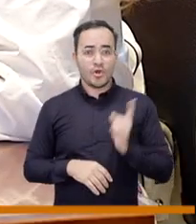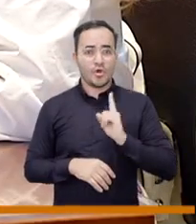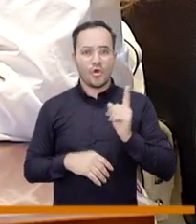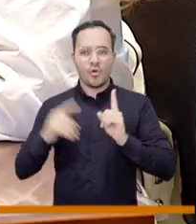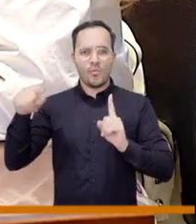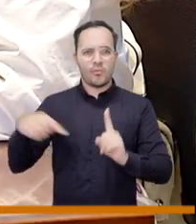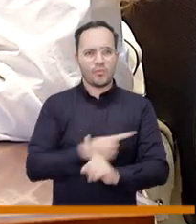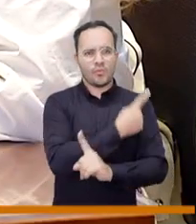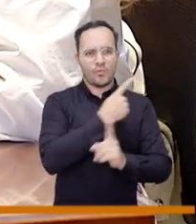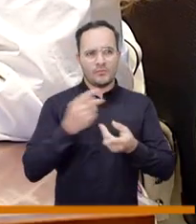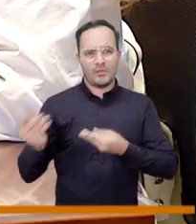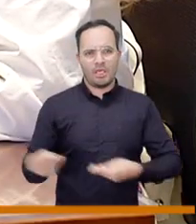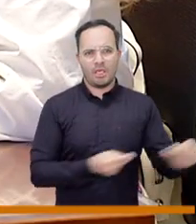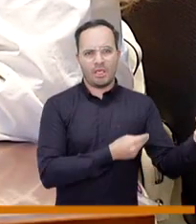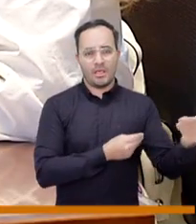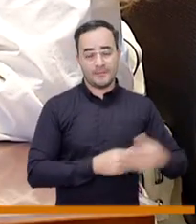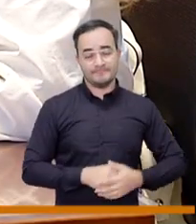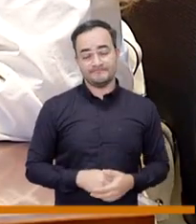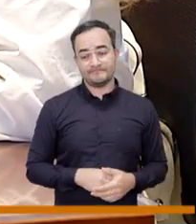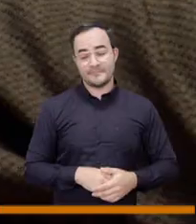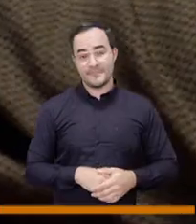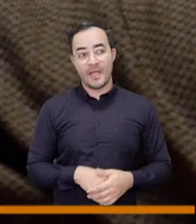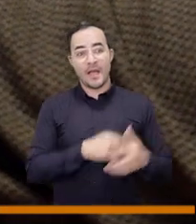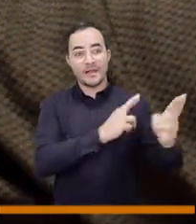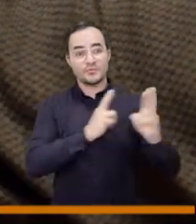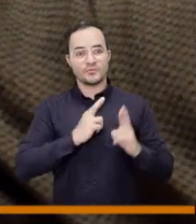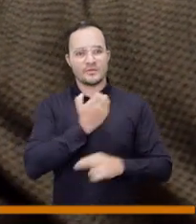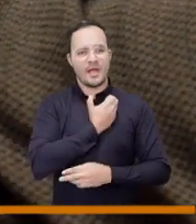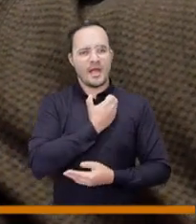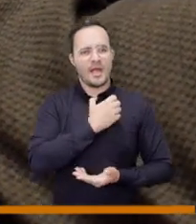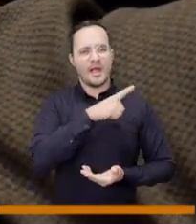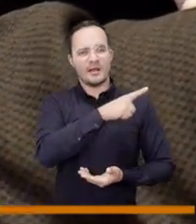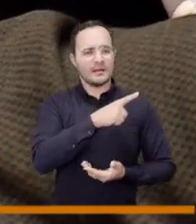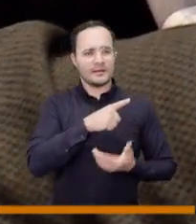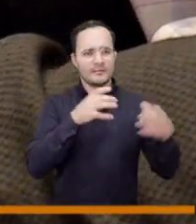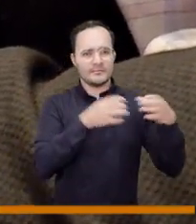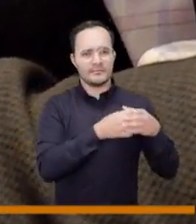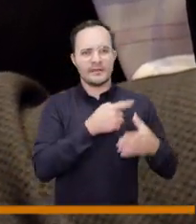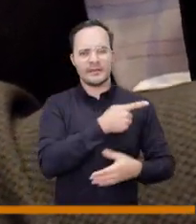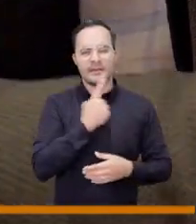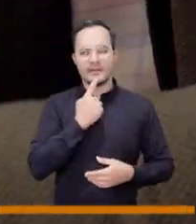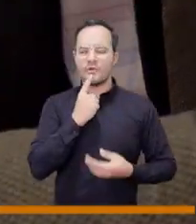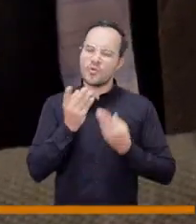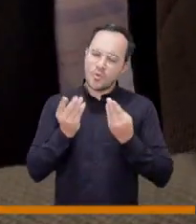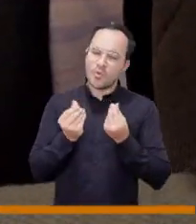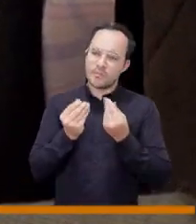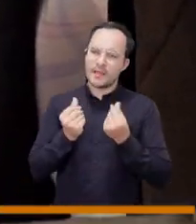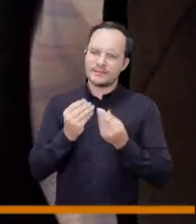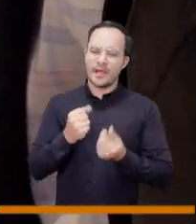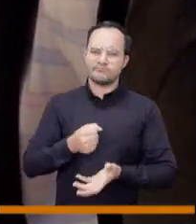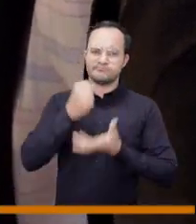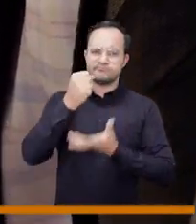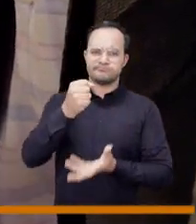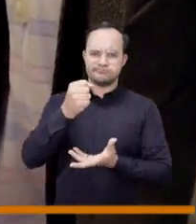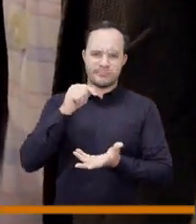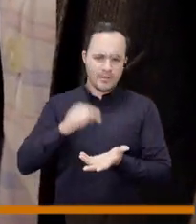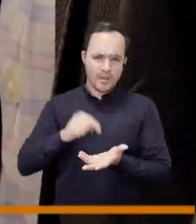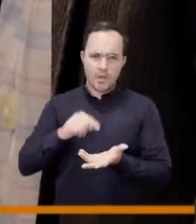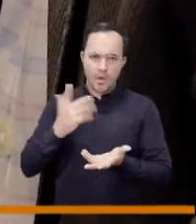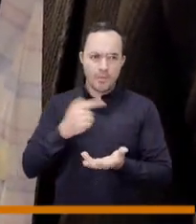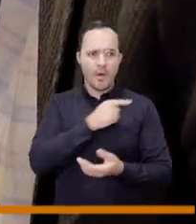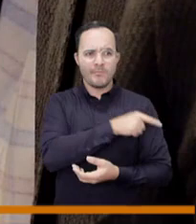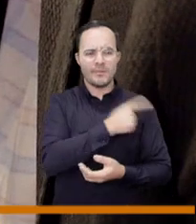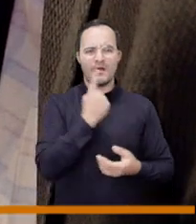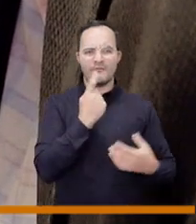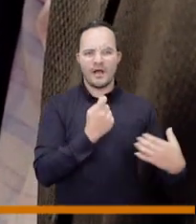se desinvirtieran y se fueran para otro lado qué pasó desde la misma administración empezaron a decir que la plata la iban